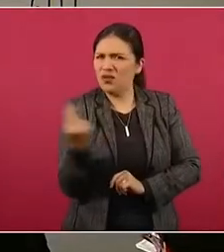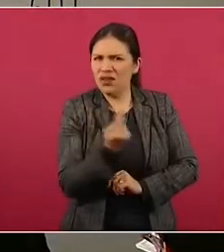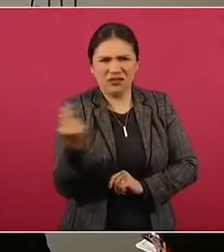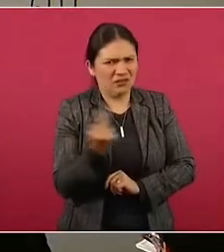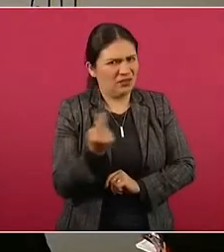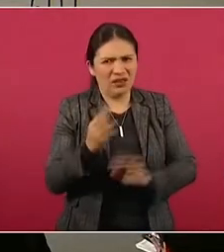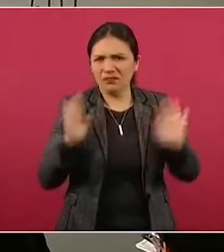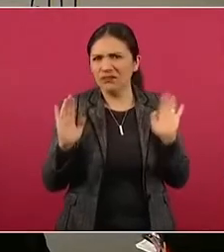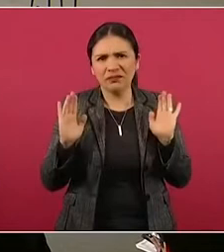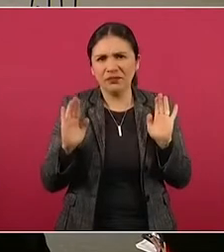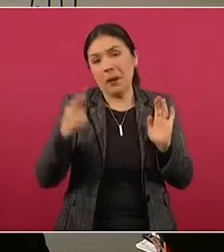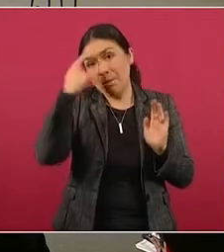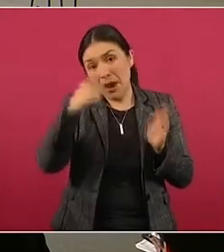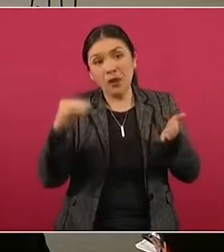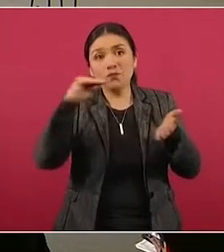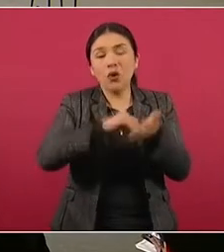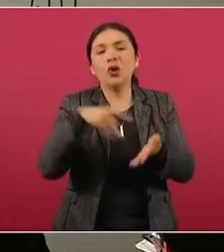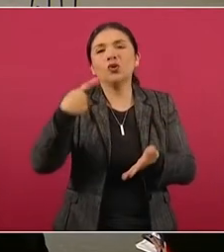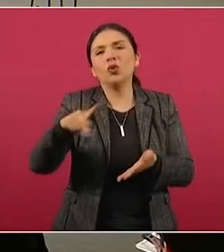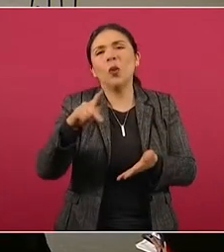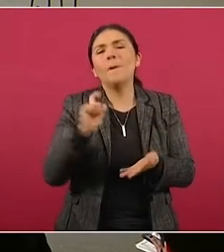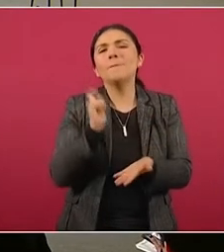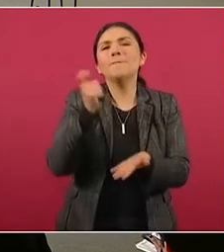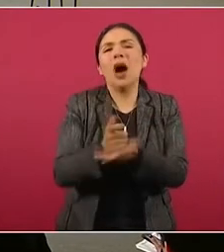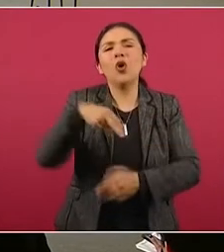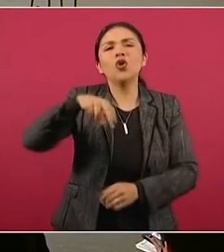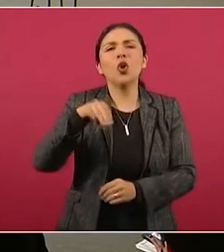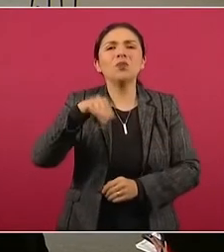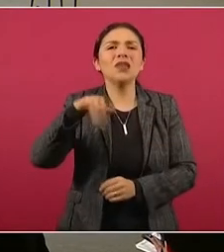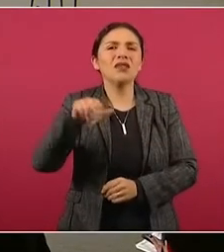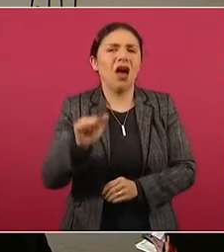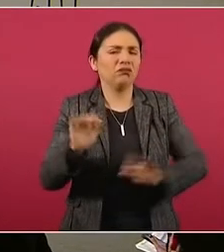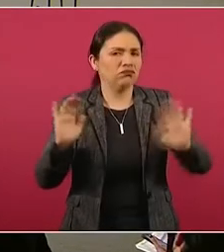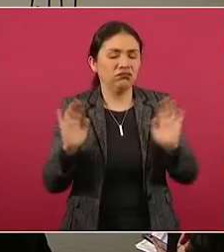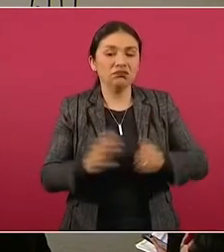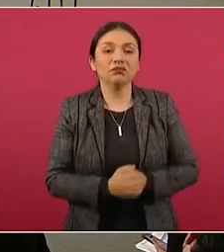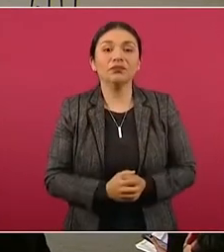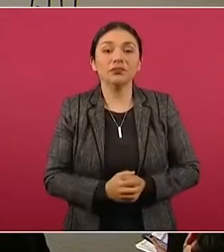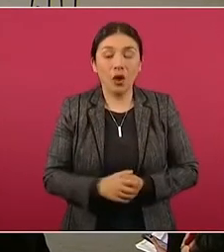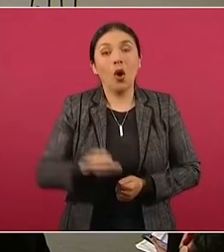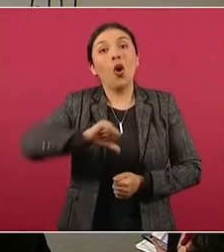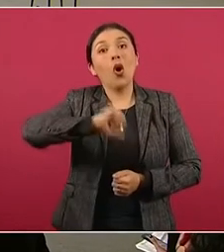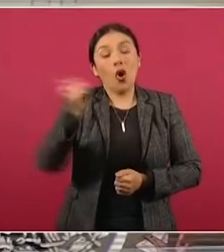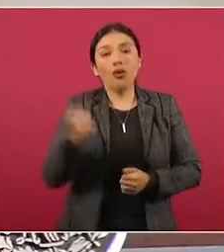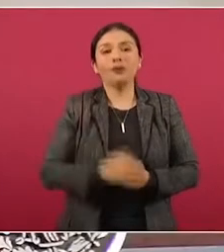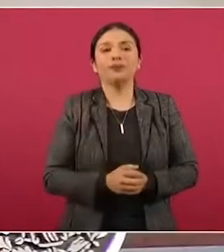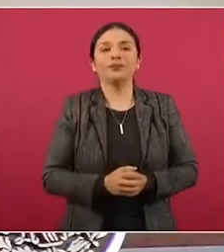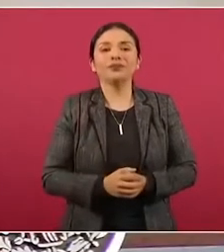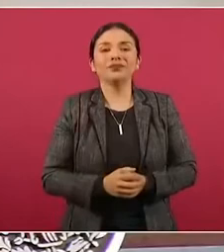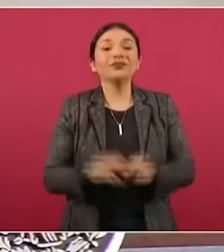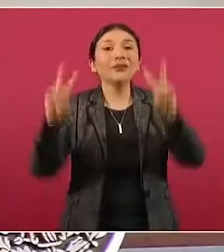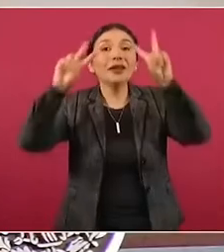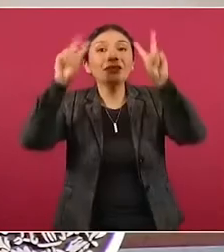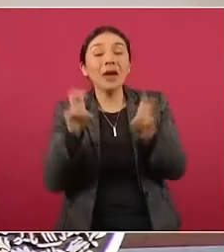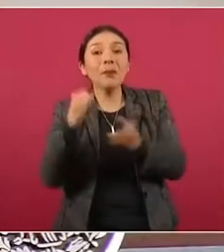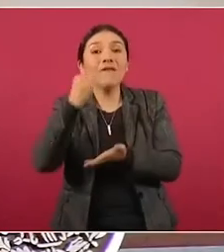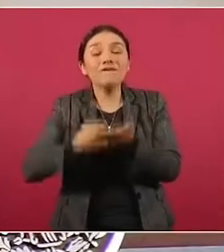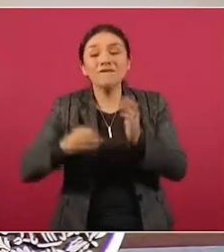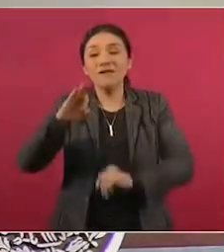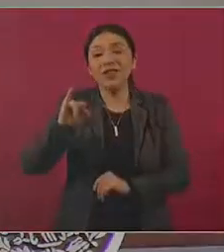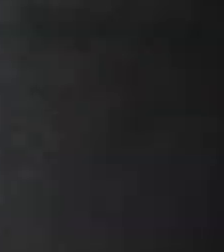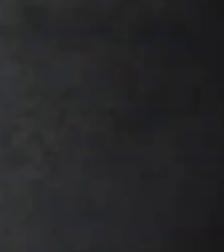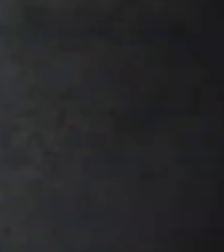primero para timbrar la nómina, lo que se dice para emitir la nómina. La otra, una cosa es la materia fiscal y otra cosa es la materia